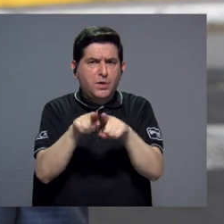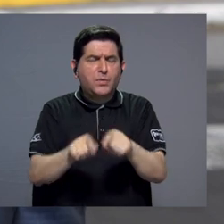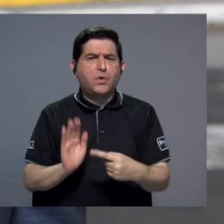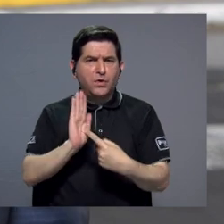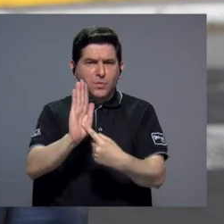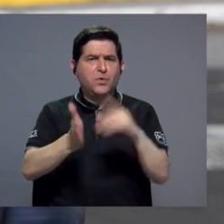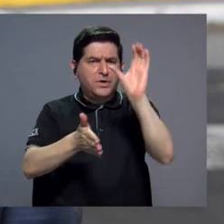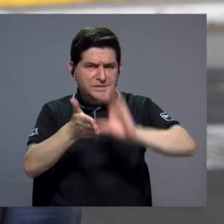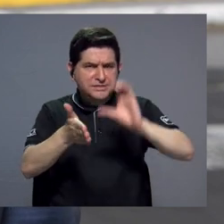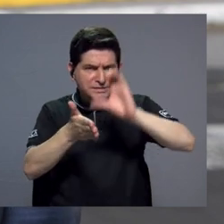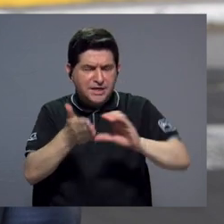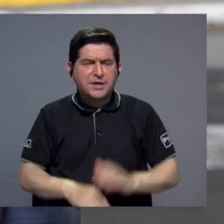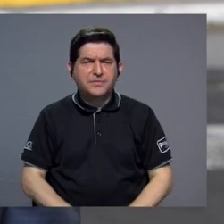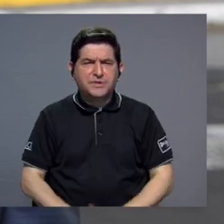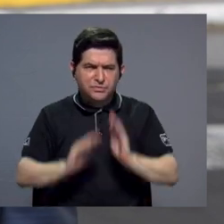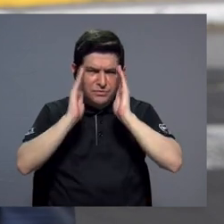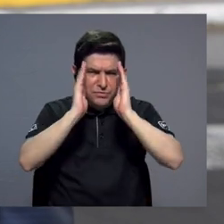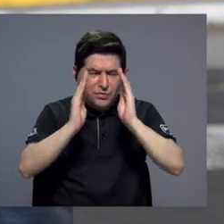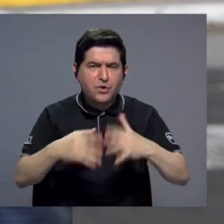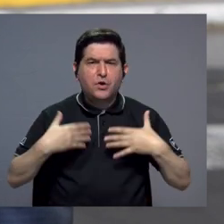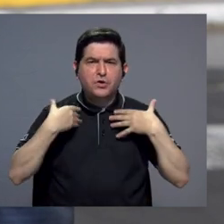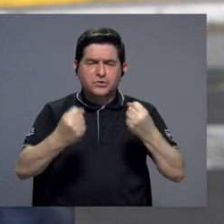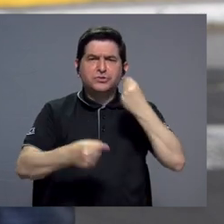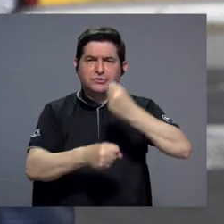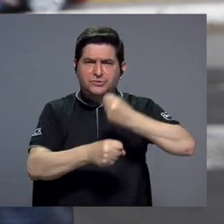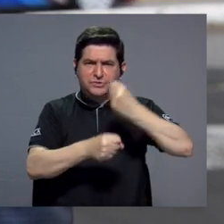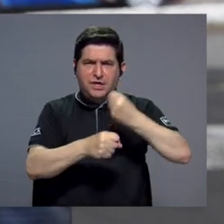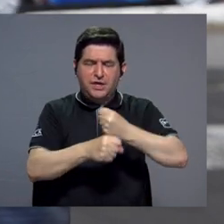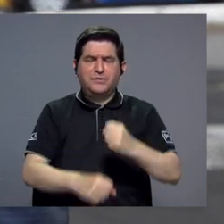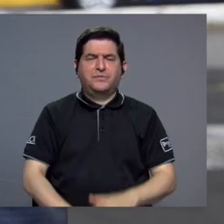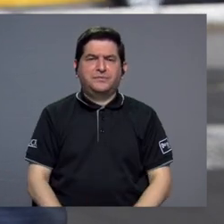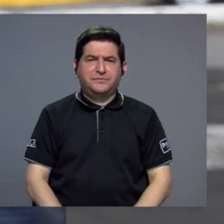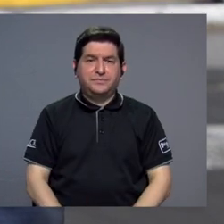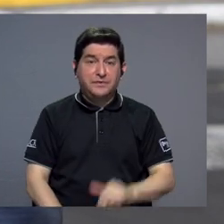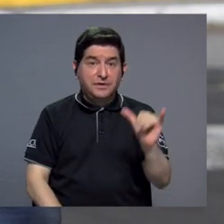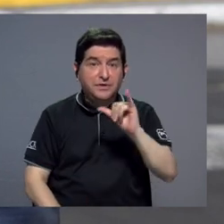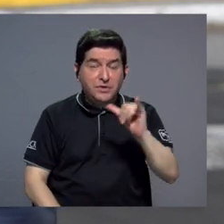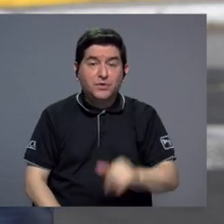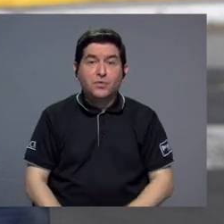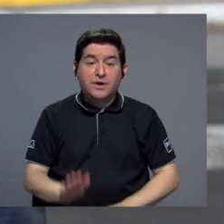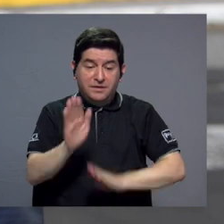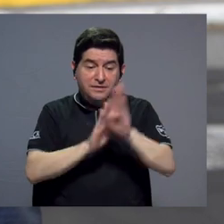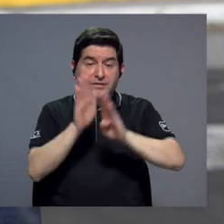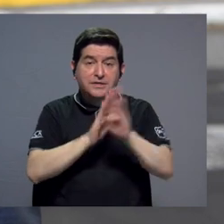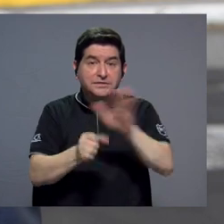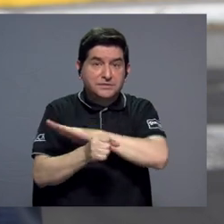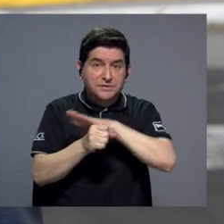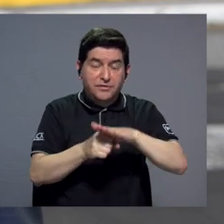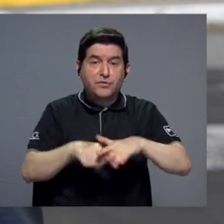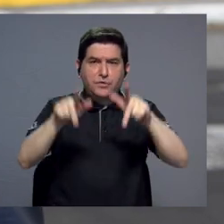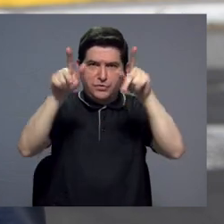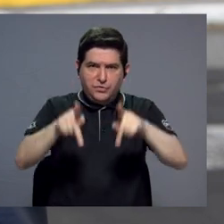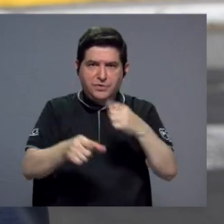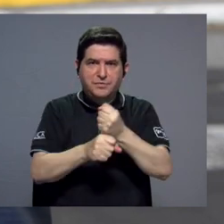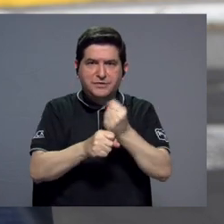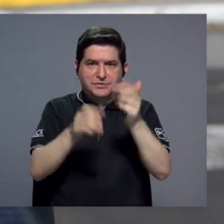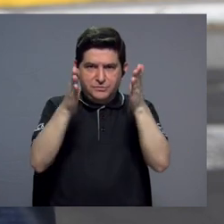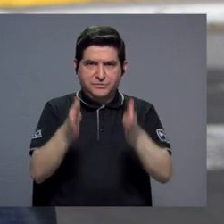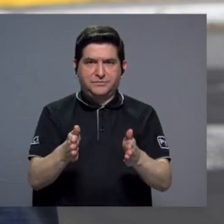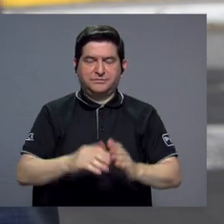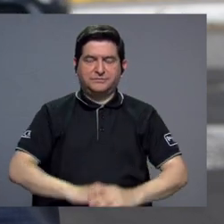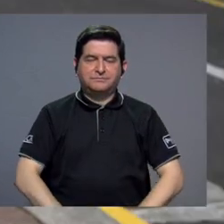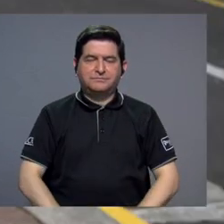también destaca un capítulo destinado a la salud laboral y ocupacional, así como el desarrollo integral de la persona